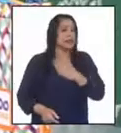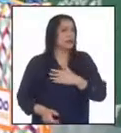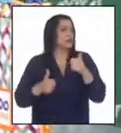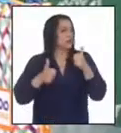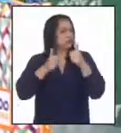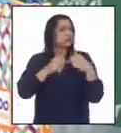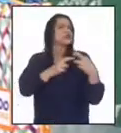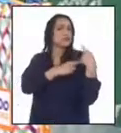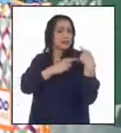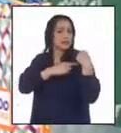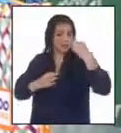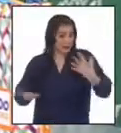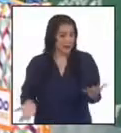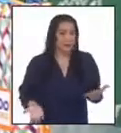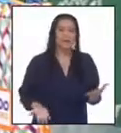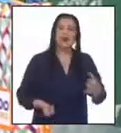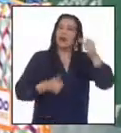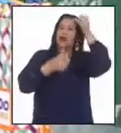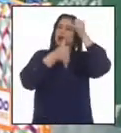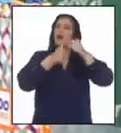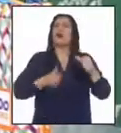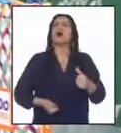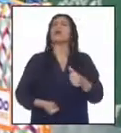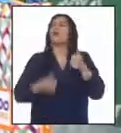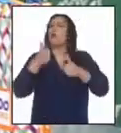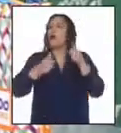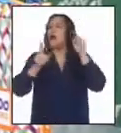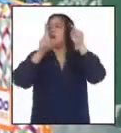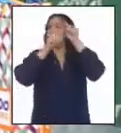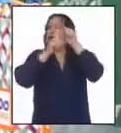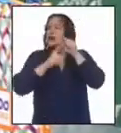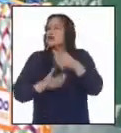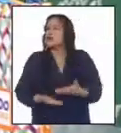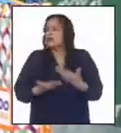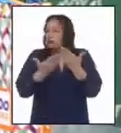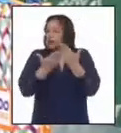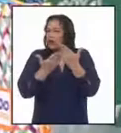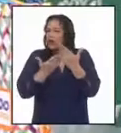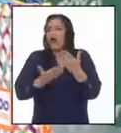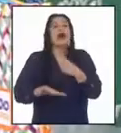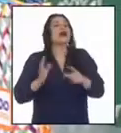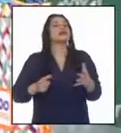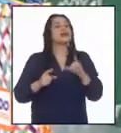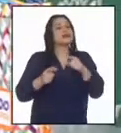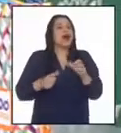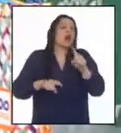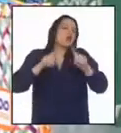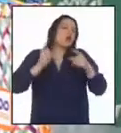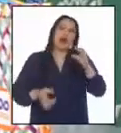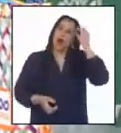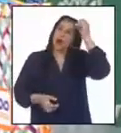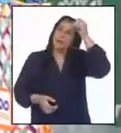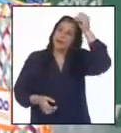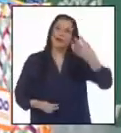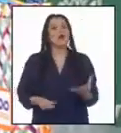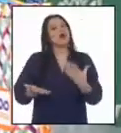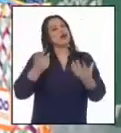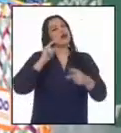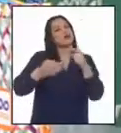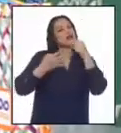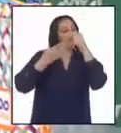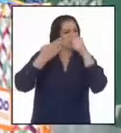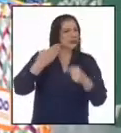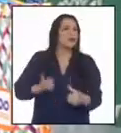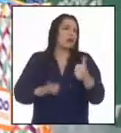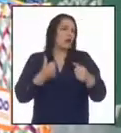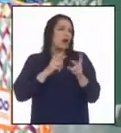es así? Recuerda el reto del programa anterior que consistía en plantear una postura y algunas premisas para dar respuesta a la pregunta